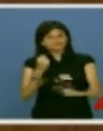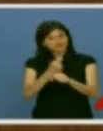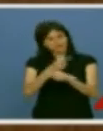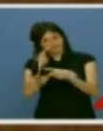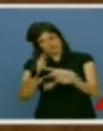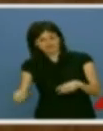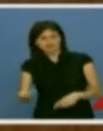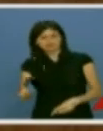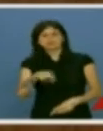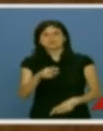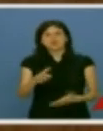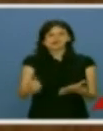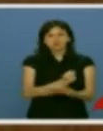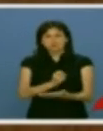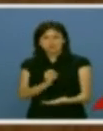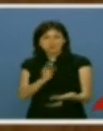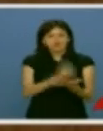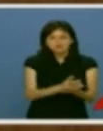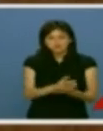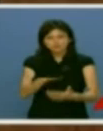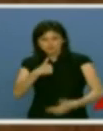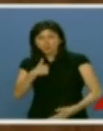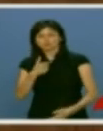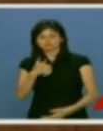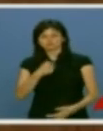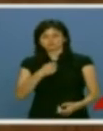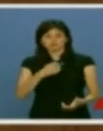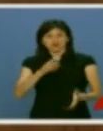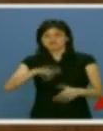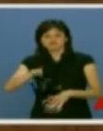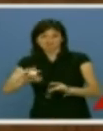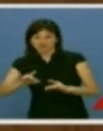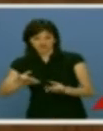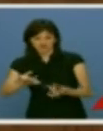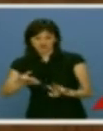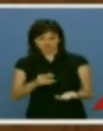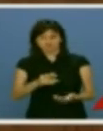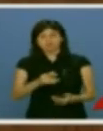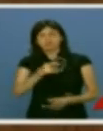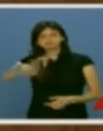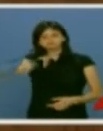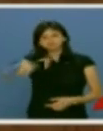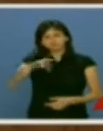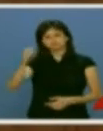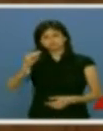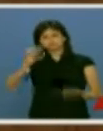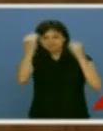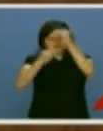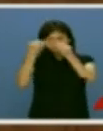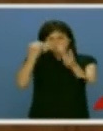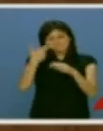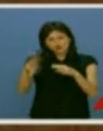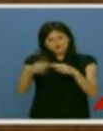Tampoco vale apostar por todo como pretenden hacer ustedes, porque entonces no se apuesta por nada. Tenemos la obligación de repensar nuestra acción política y de